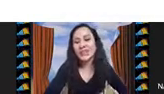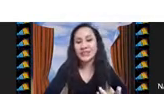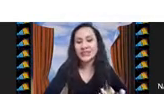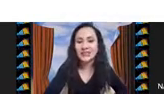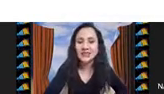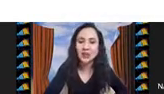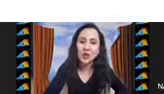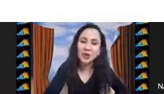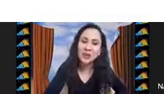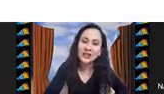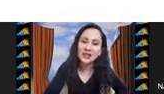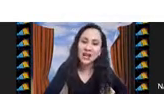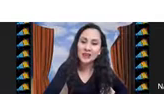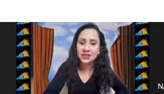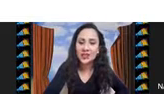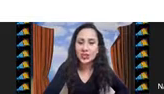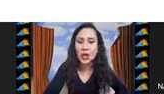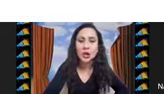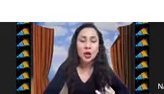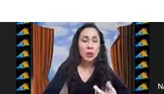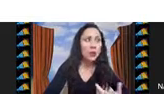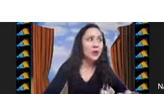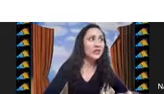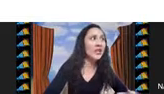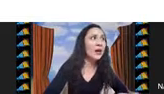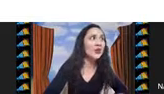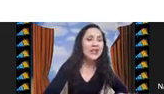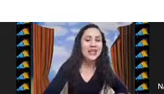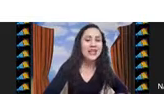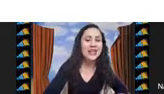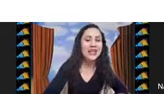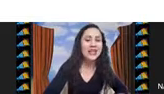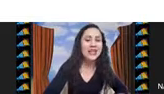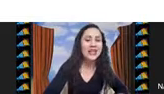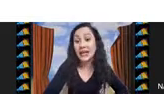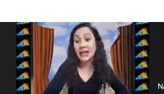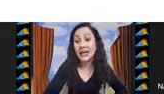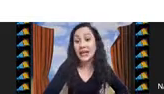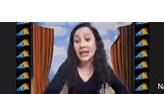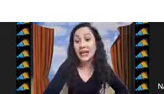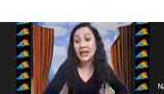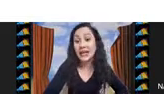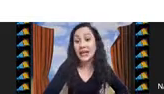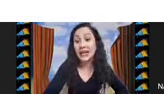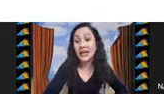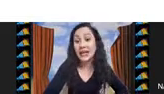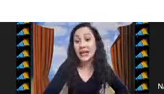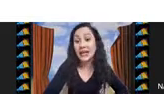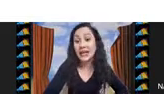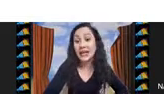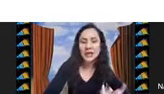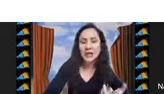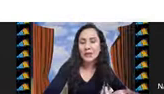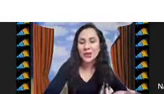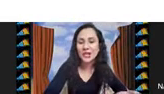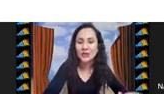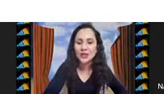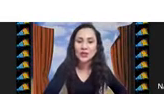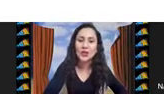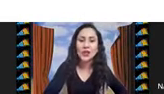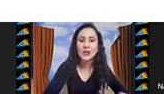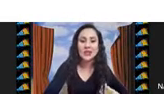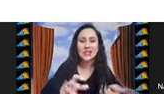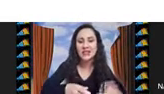Claro que aquí, si yo no tuviera esta restricción, pues digamos que la solución que maximizaría el